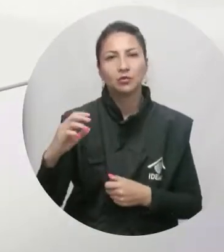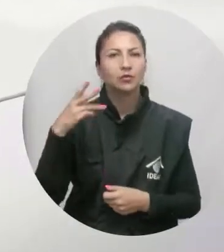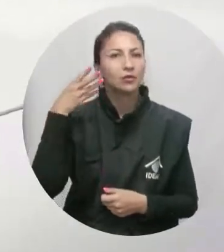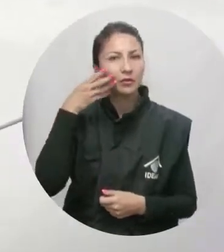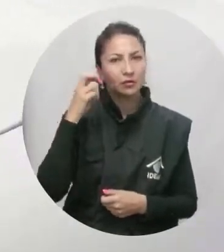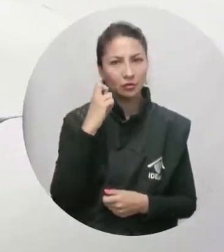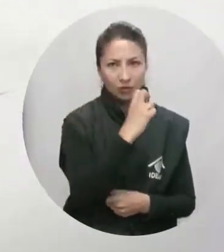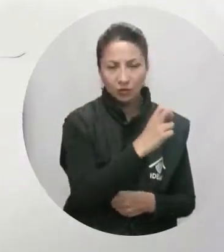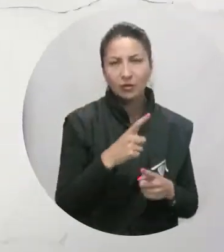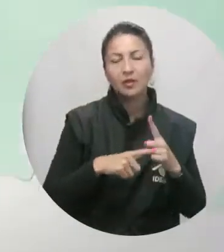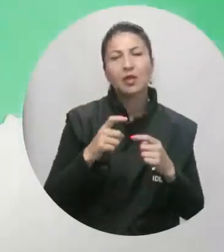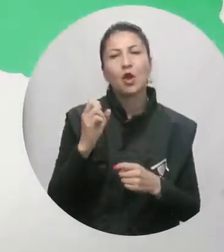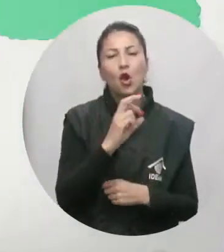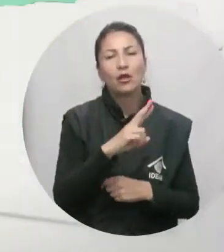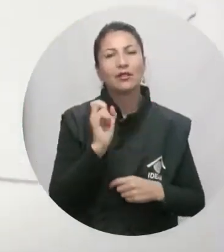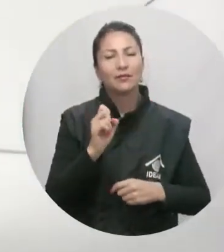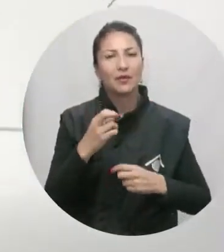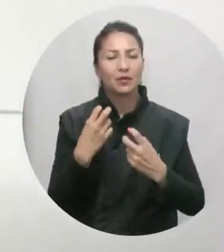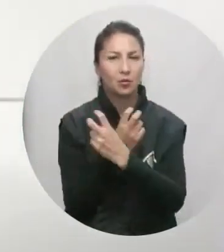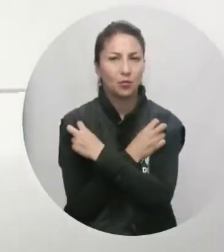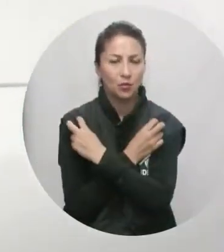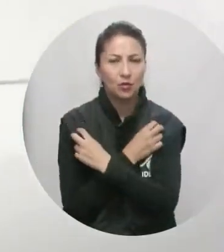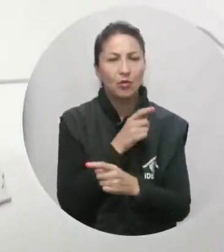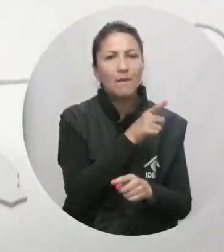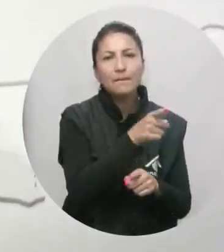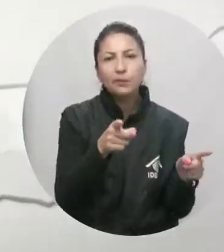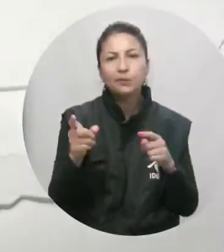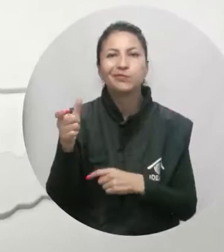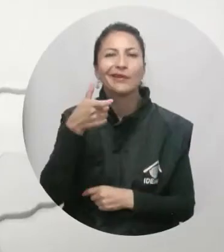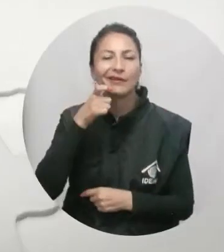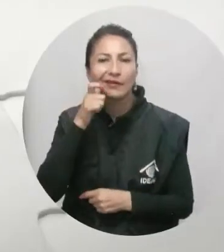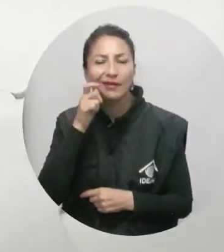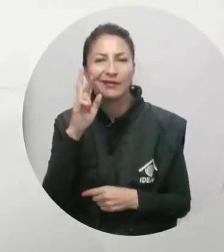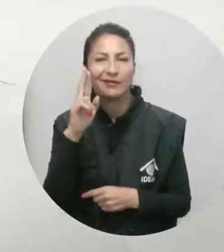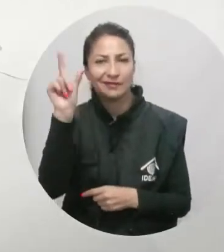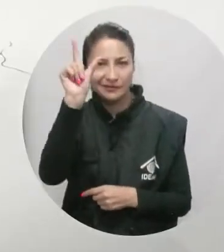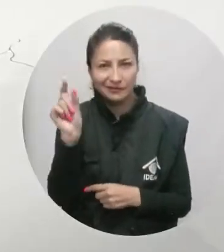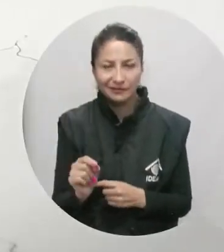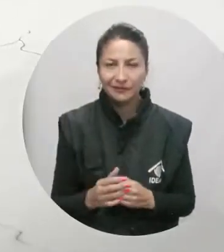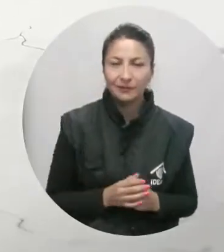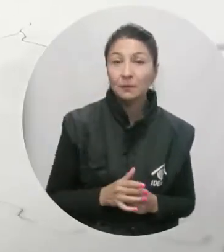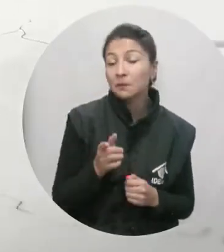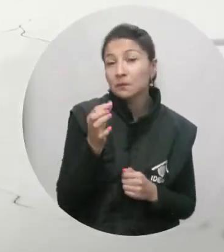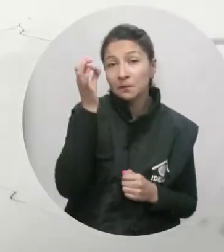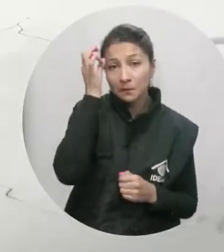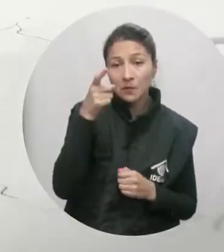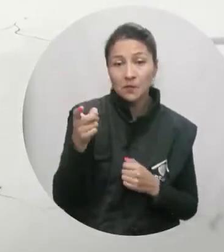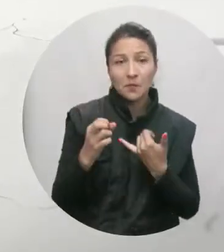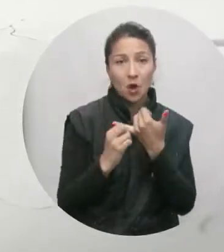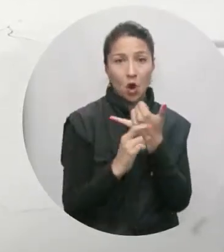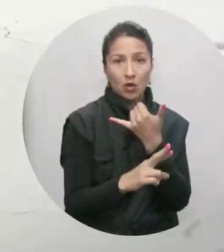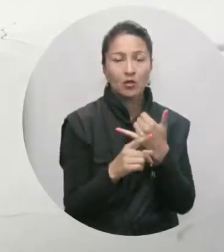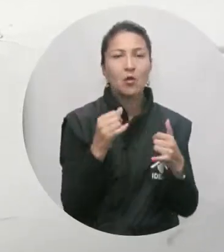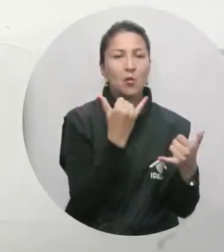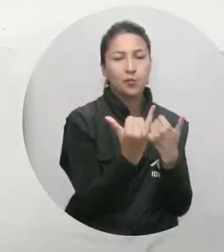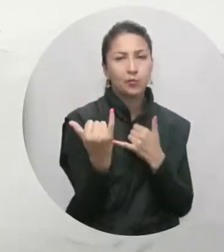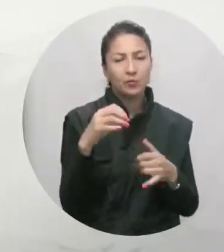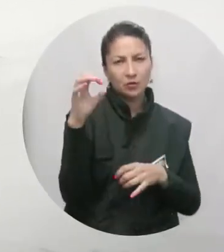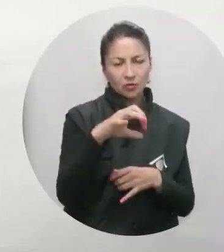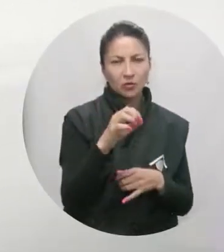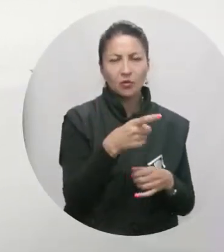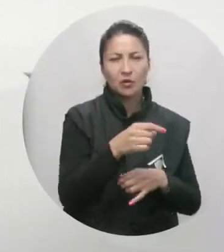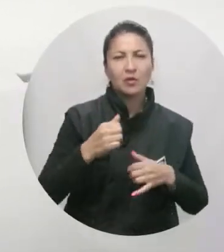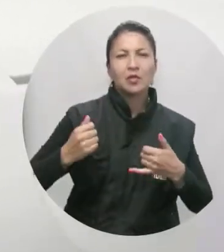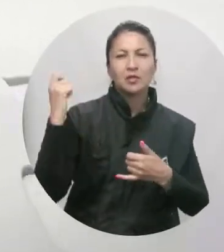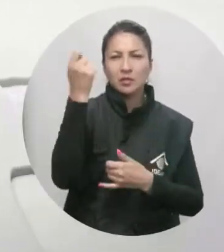oriente de Huila y puntos localizados de Caldas y Risaralda. Mientras que en la Orinoquía las lluvias serán en el pie de Monte Llanero y también